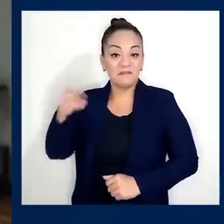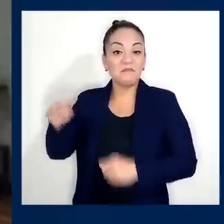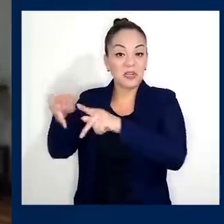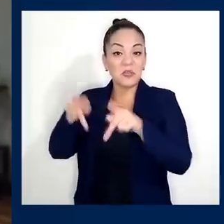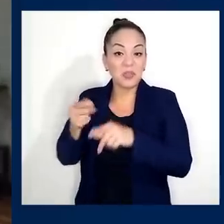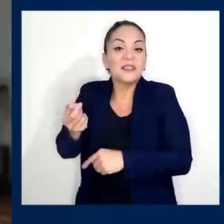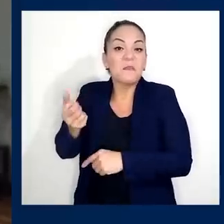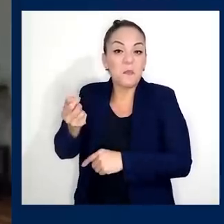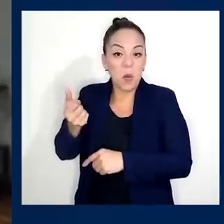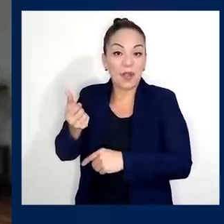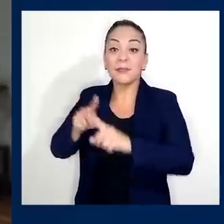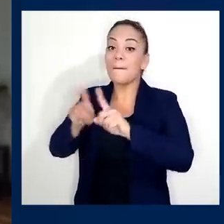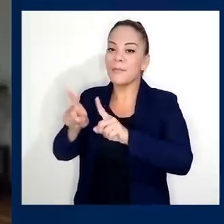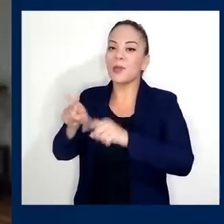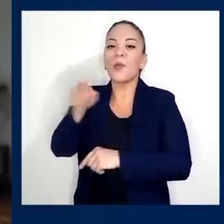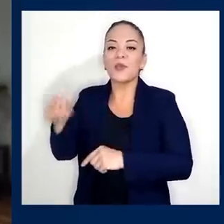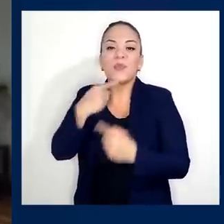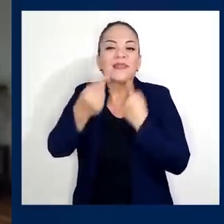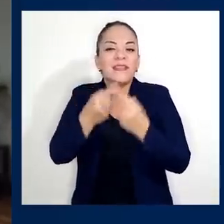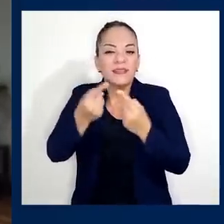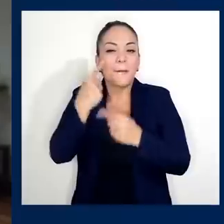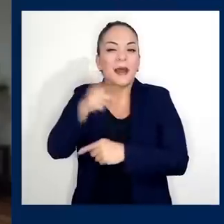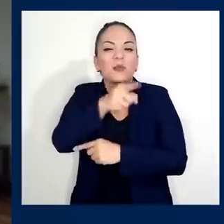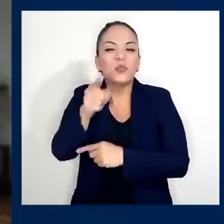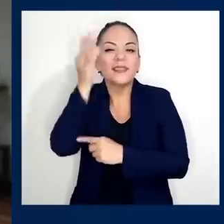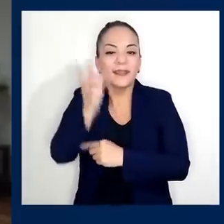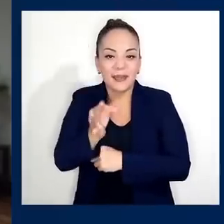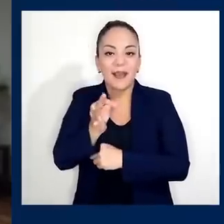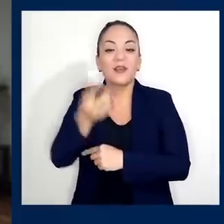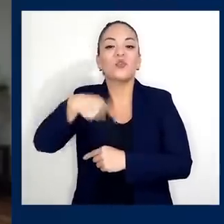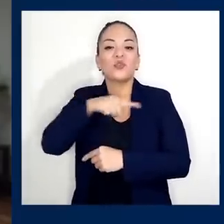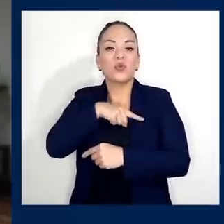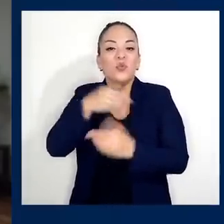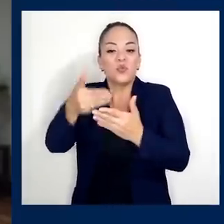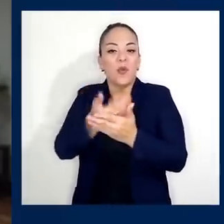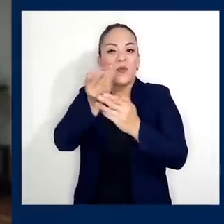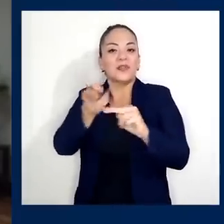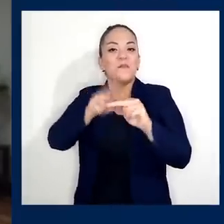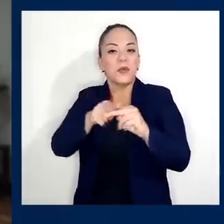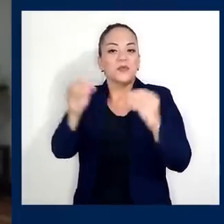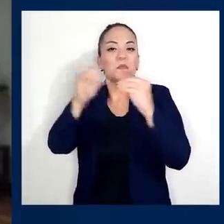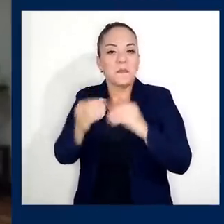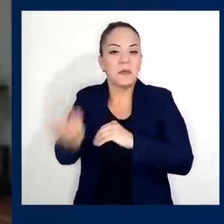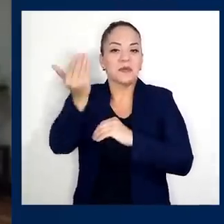pocos que quieren hacerle creer a usted que estamos proponiendo nuevos impuestos.